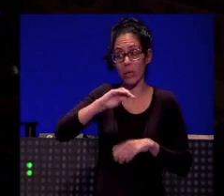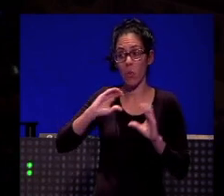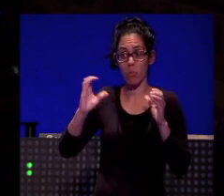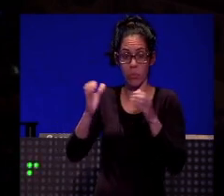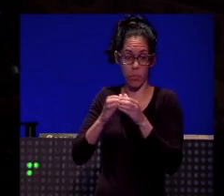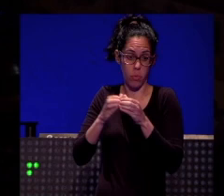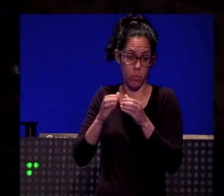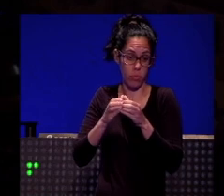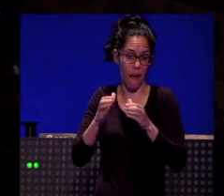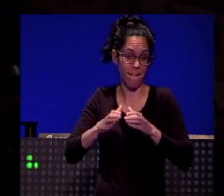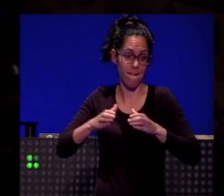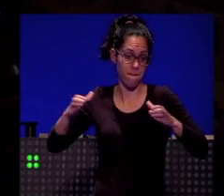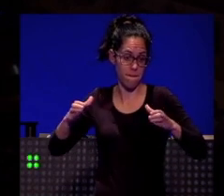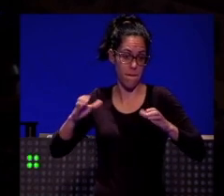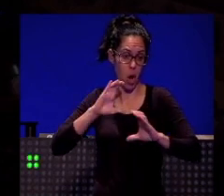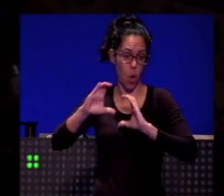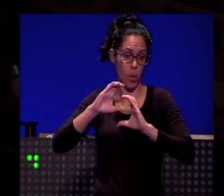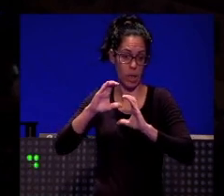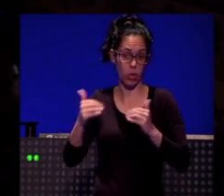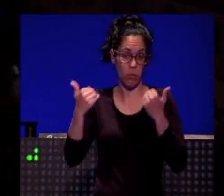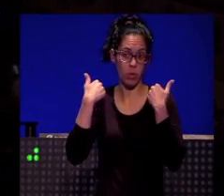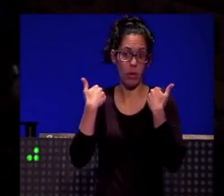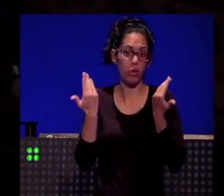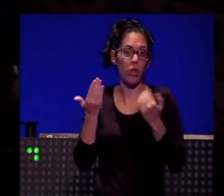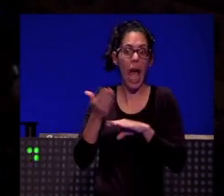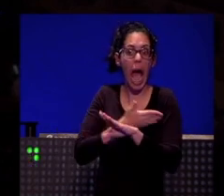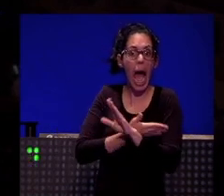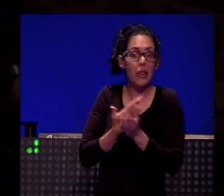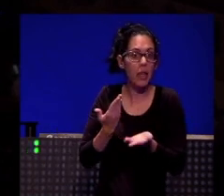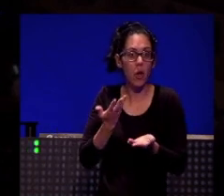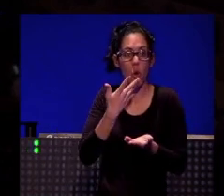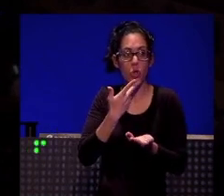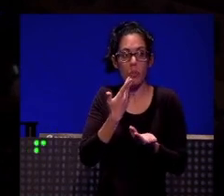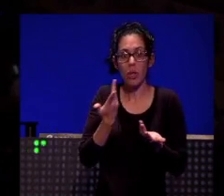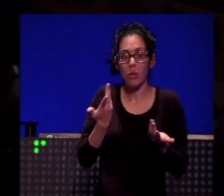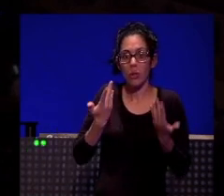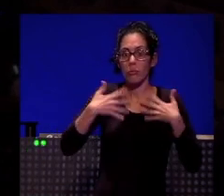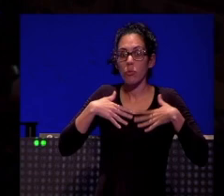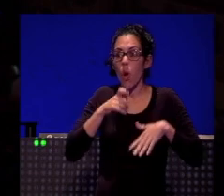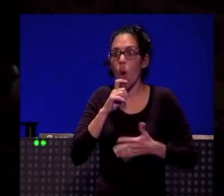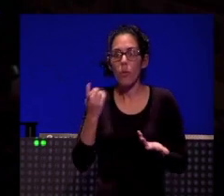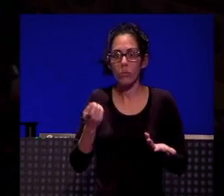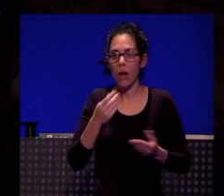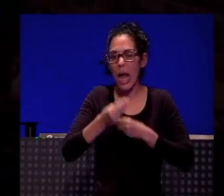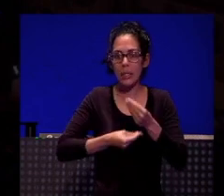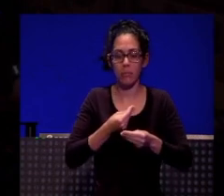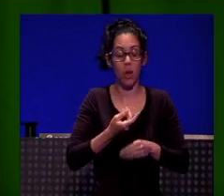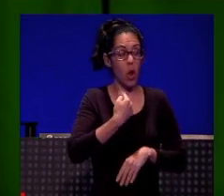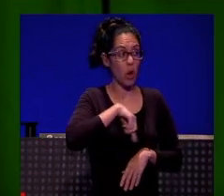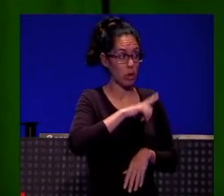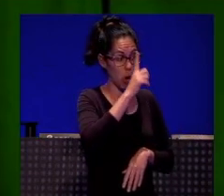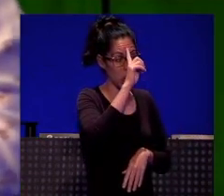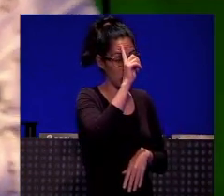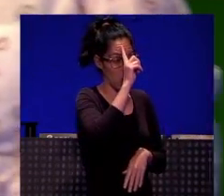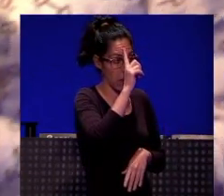y deberán tener conocimientos previos. No sé cómo lo puedes hacer tanto. Pues nosotros tampoco lo sabemos